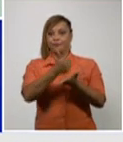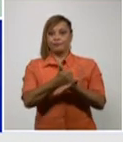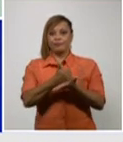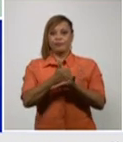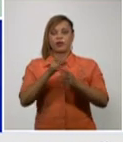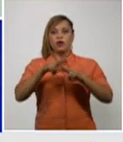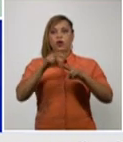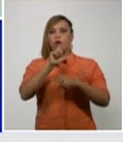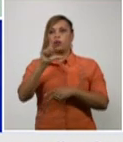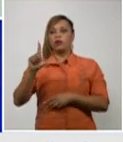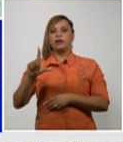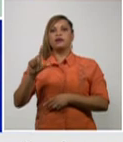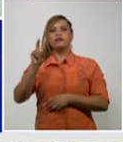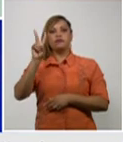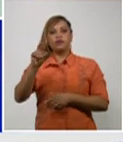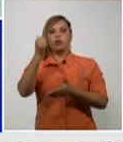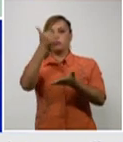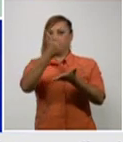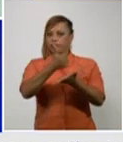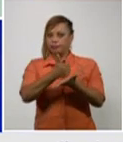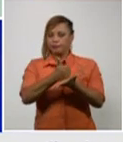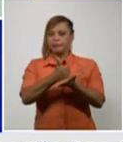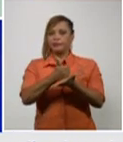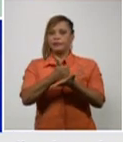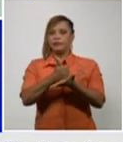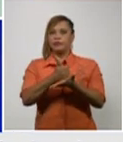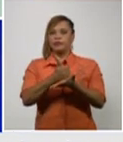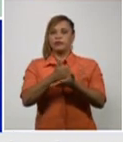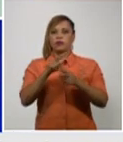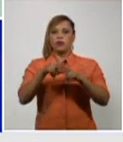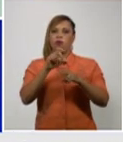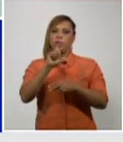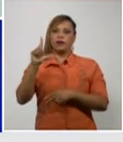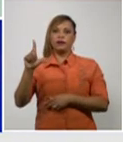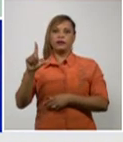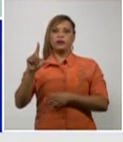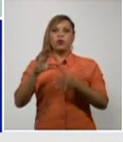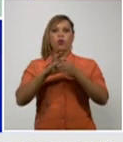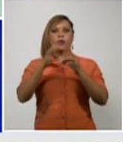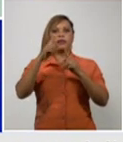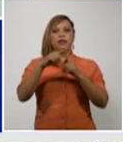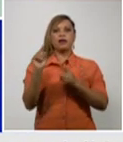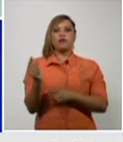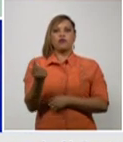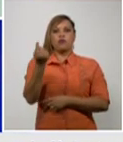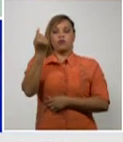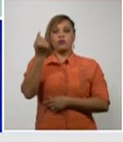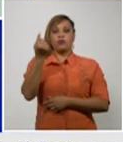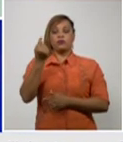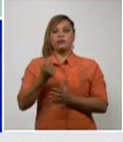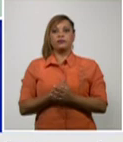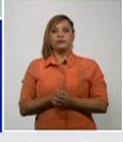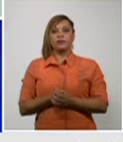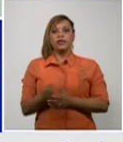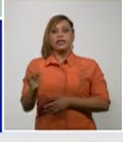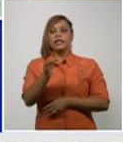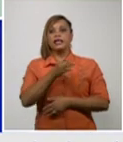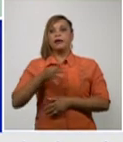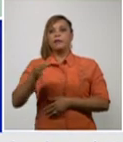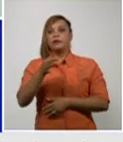igual 2 importados del municipio Holguín en Guantánamo un importado del municipio